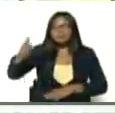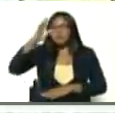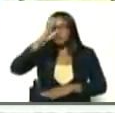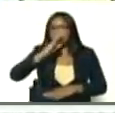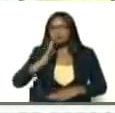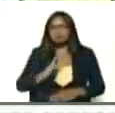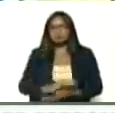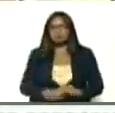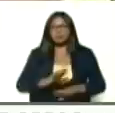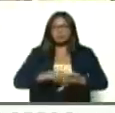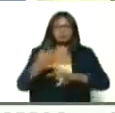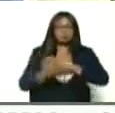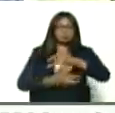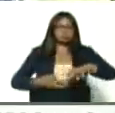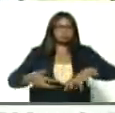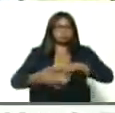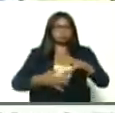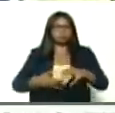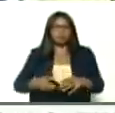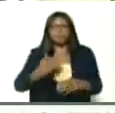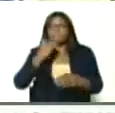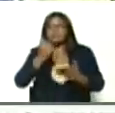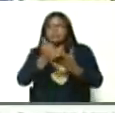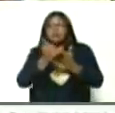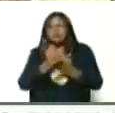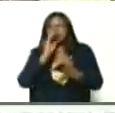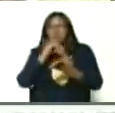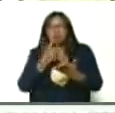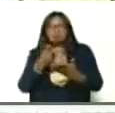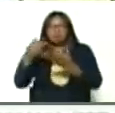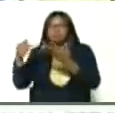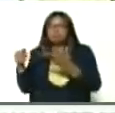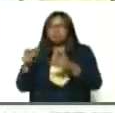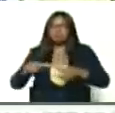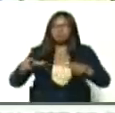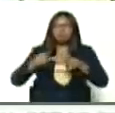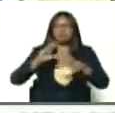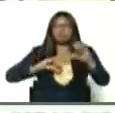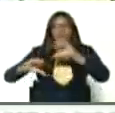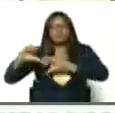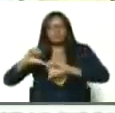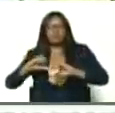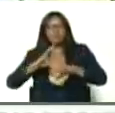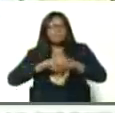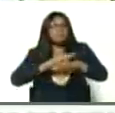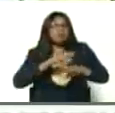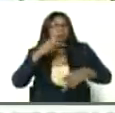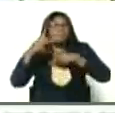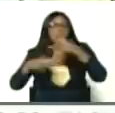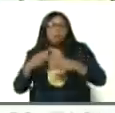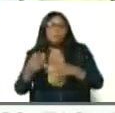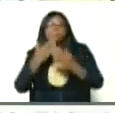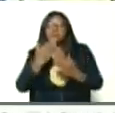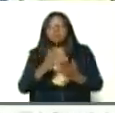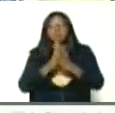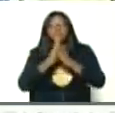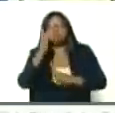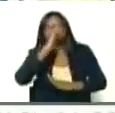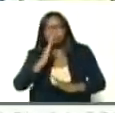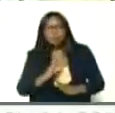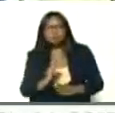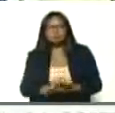que en medio del colapso, en vez de pedir ayuda, a los distintos sectores, científicos, médicos, políticos, del Brasil,